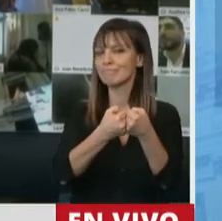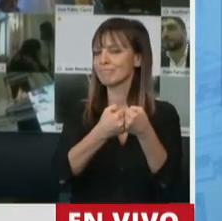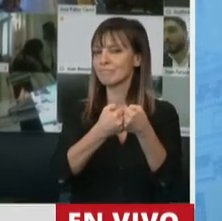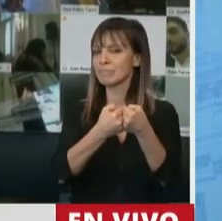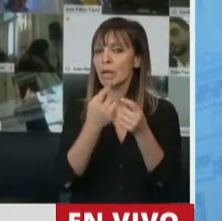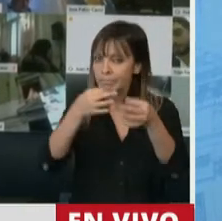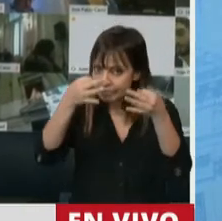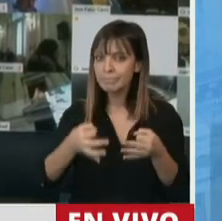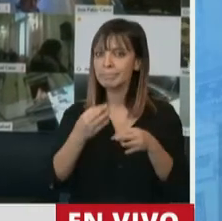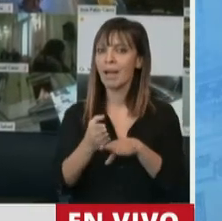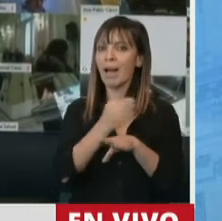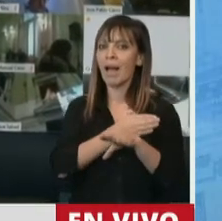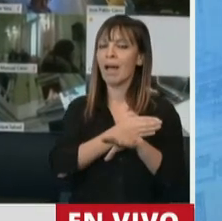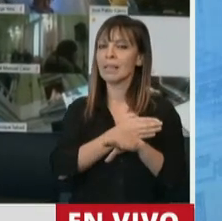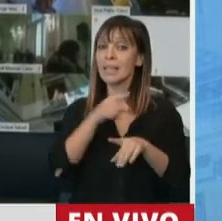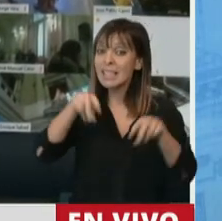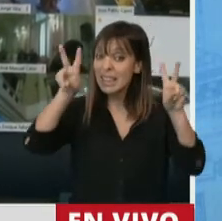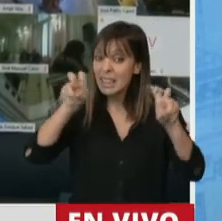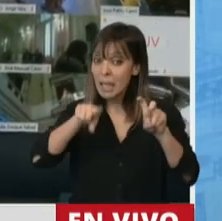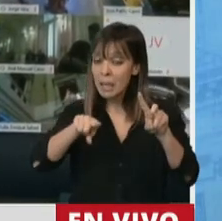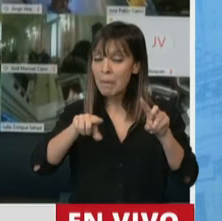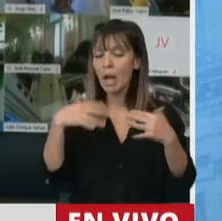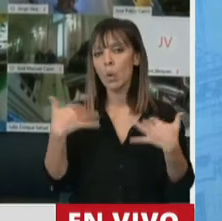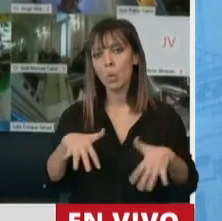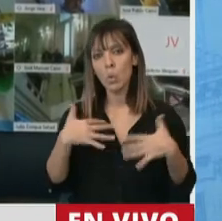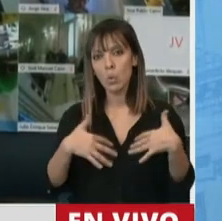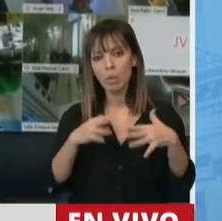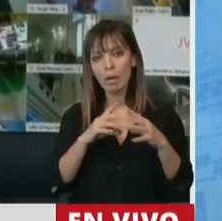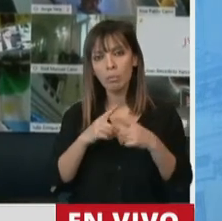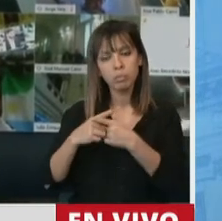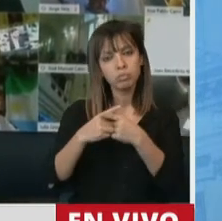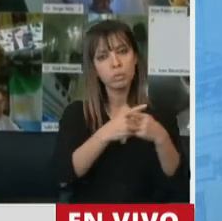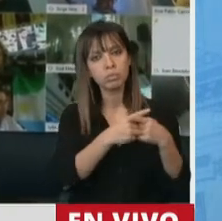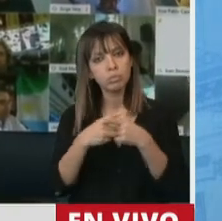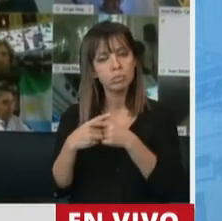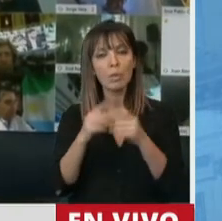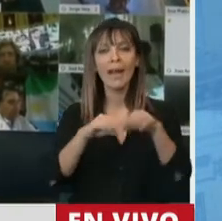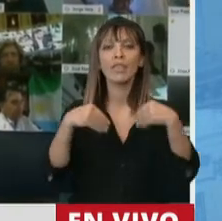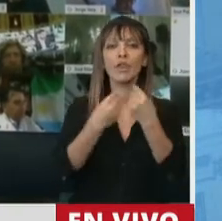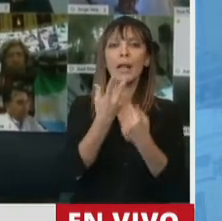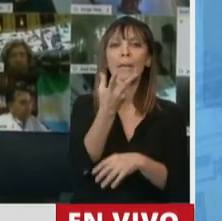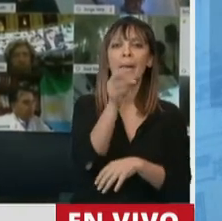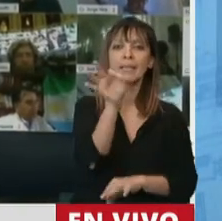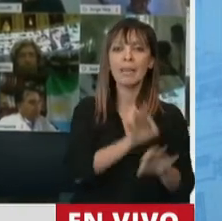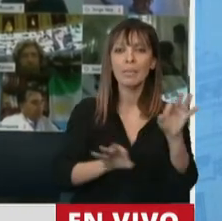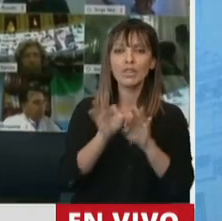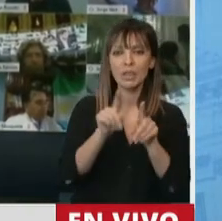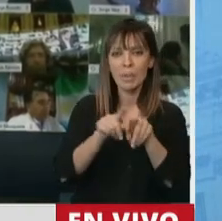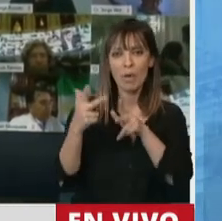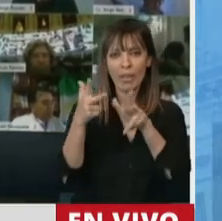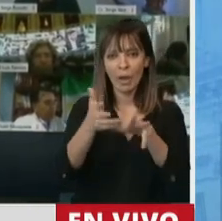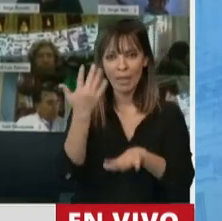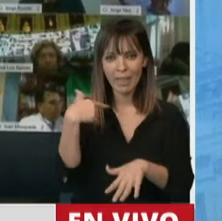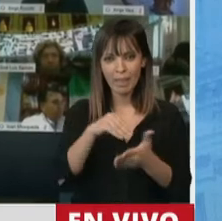Pero fue un tema que costó mucho trabajo consensuar. Habían 20 proyectos, como dijo bien la diputada Vanessa Silei,